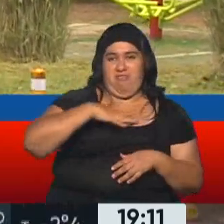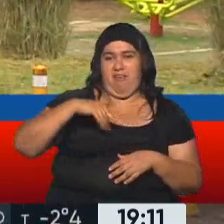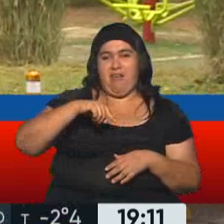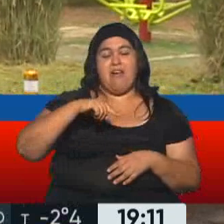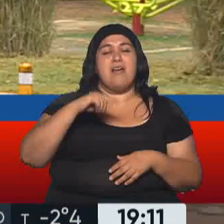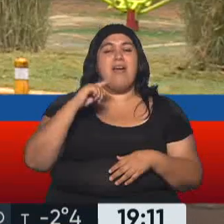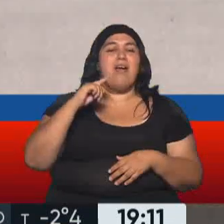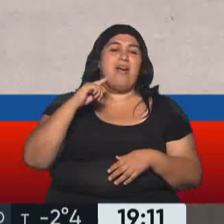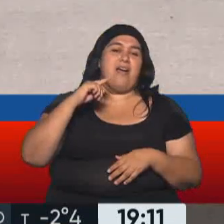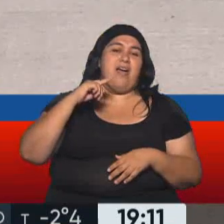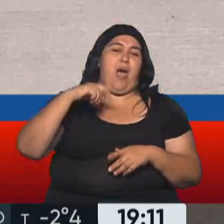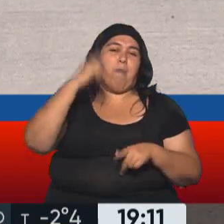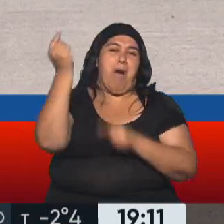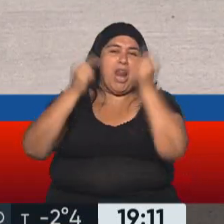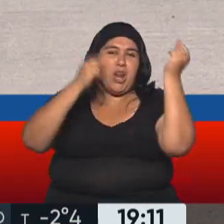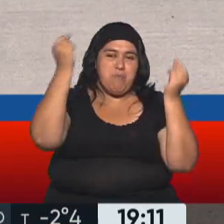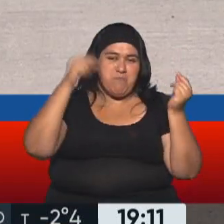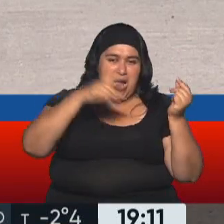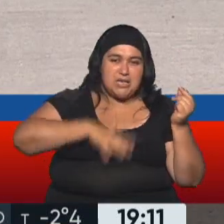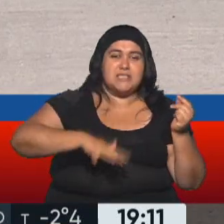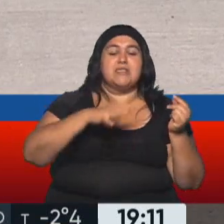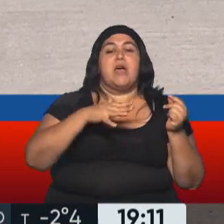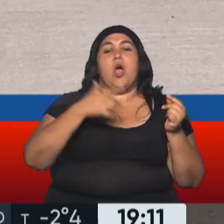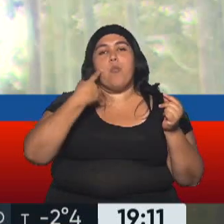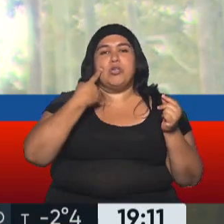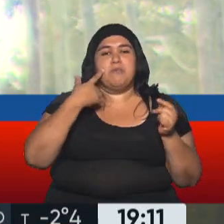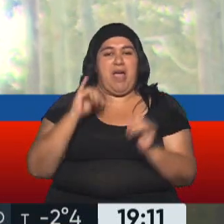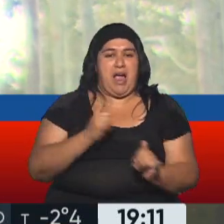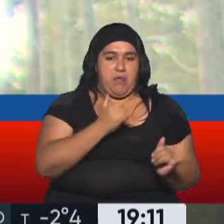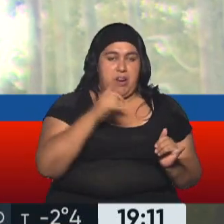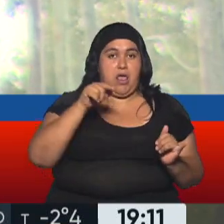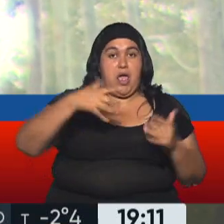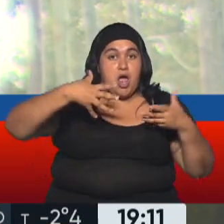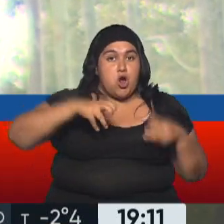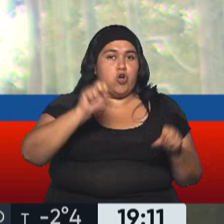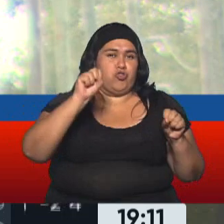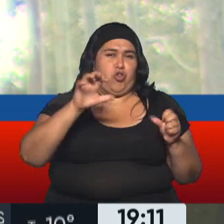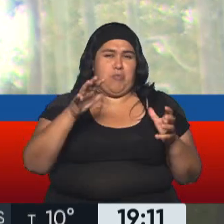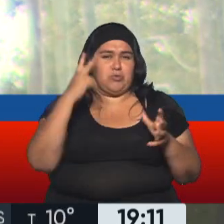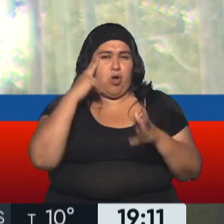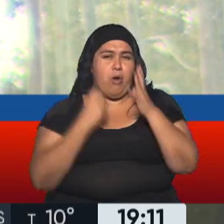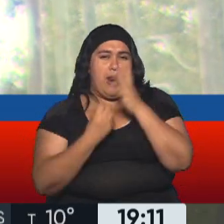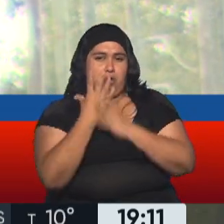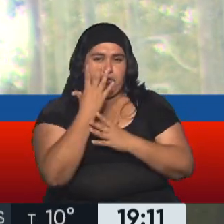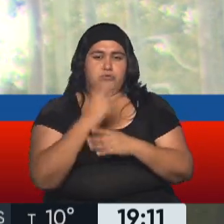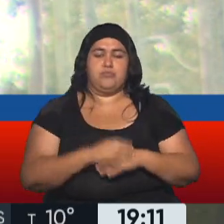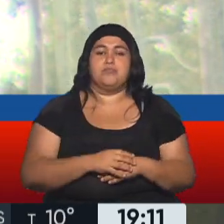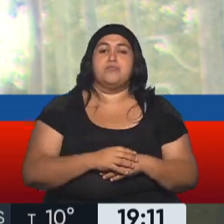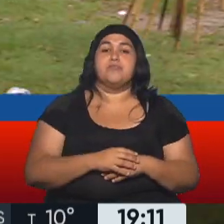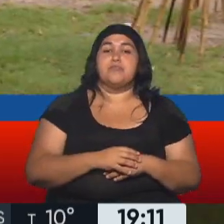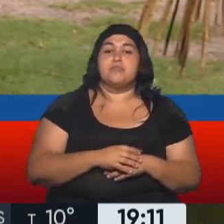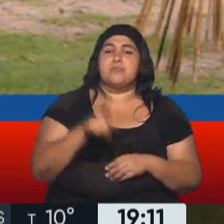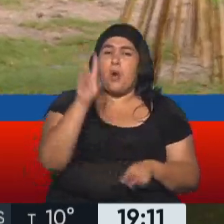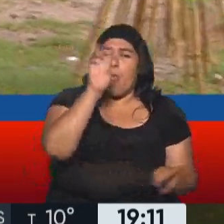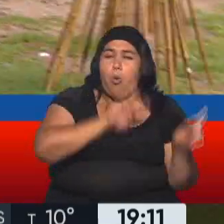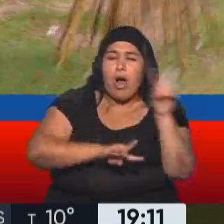Paraná de Las Palmas, en el municipio de Escobar, es donde apareció Betiana hoy cerca de las 9 de la mañana. Recordemos que Betiana era buscada